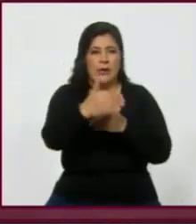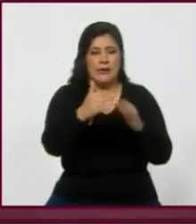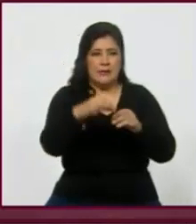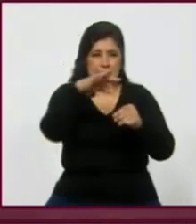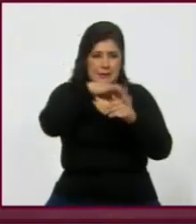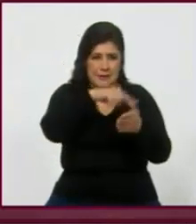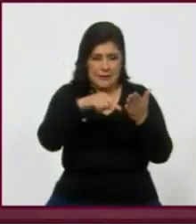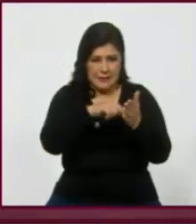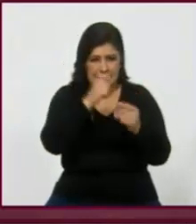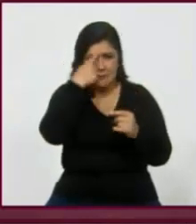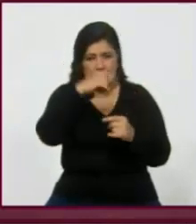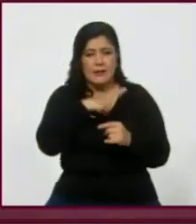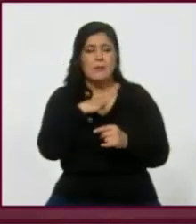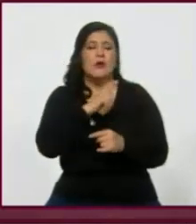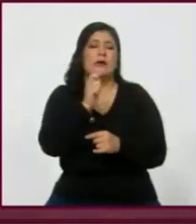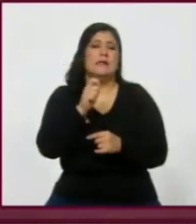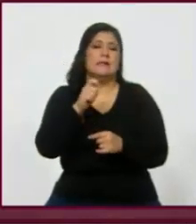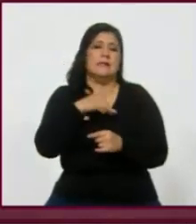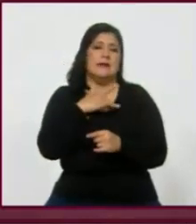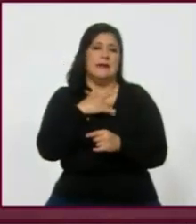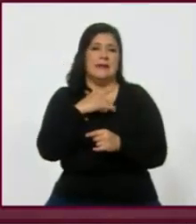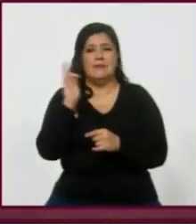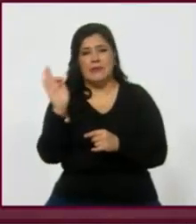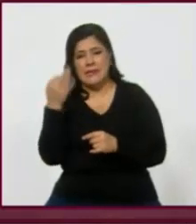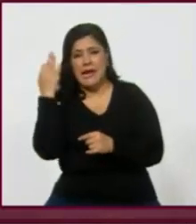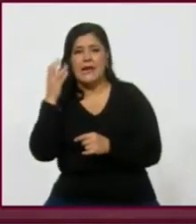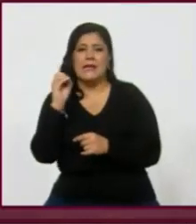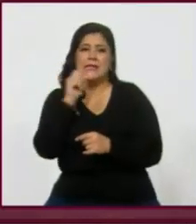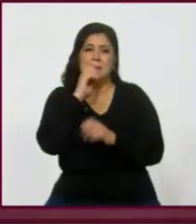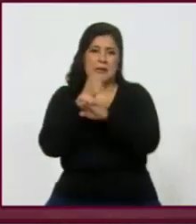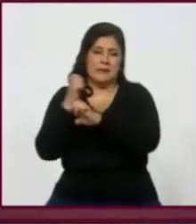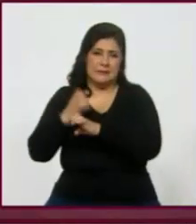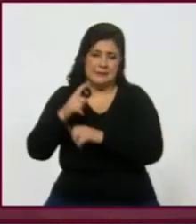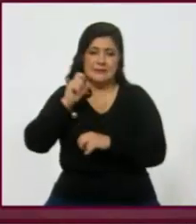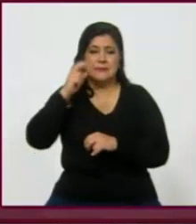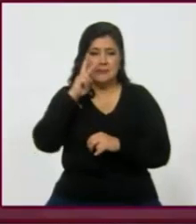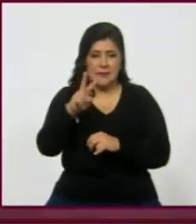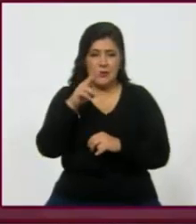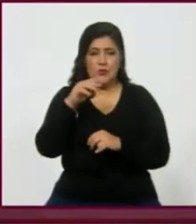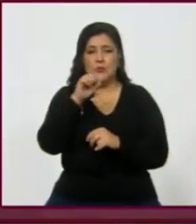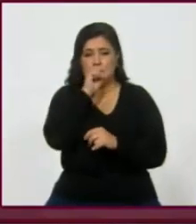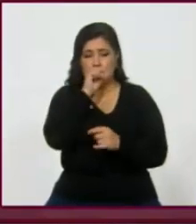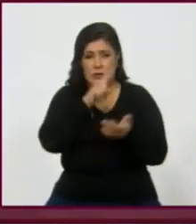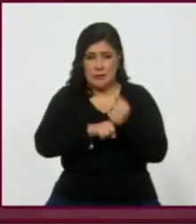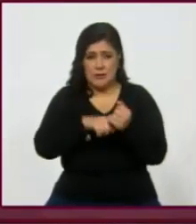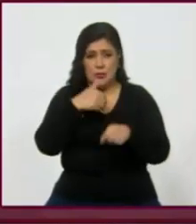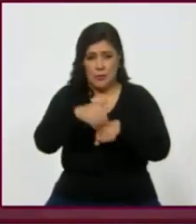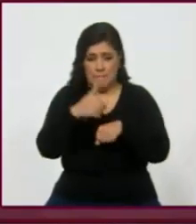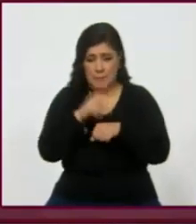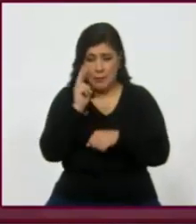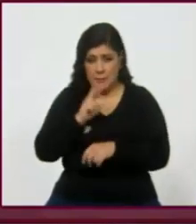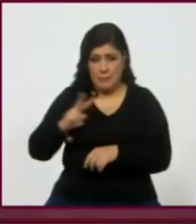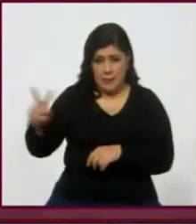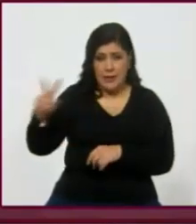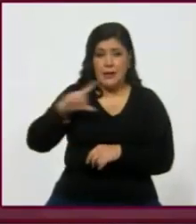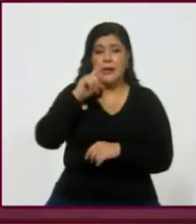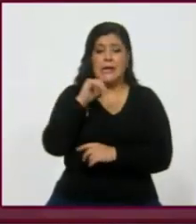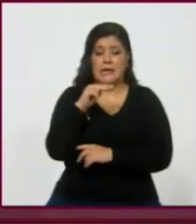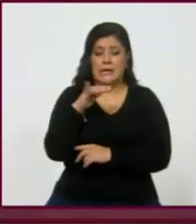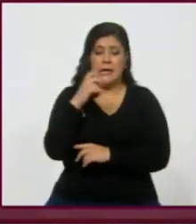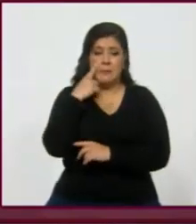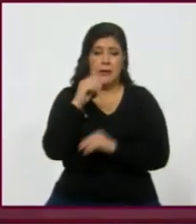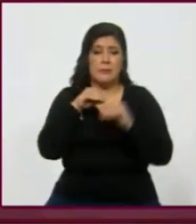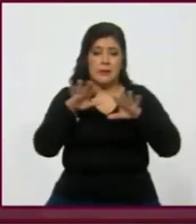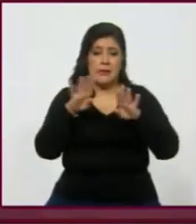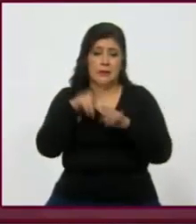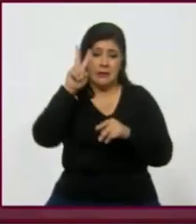locales como el federal, pero ve, digamos, este número y ve lo que reportó el INE. O sea, esto es para generar confianza, ¿no? O sea, lo